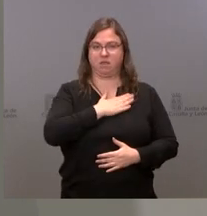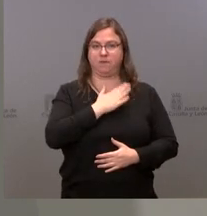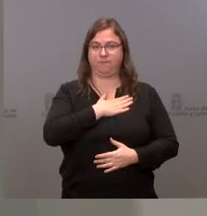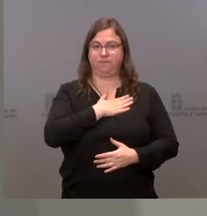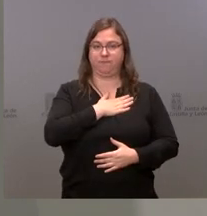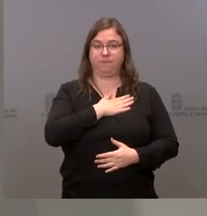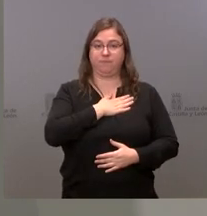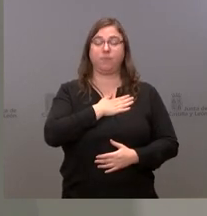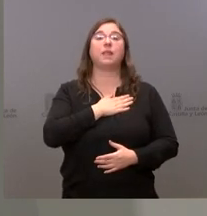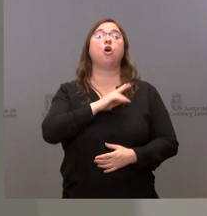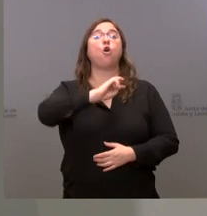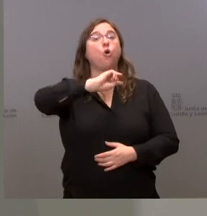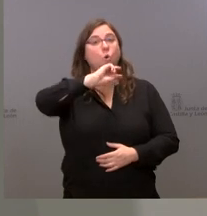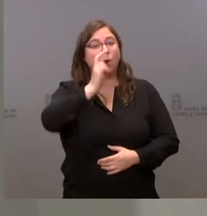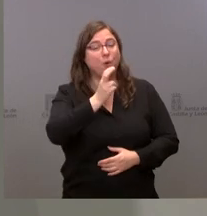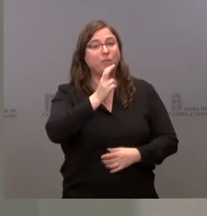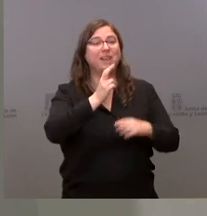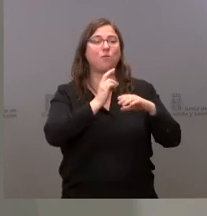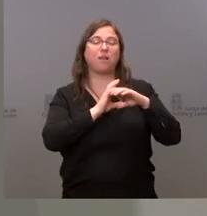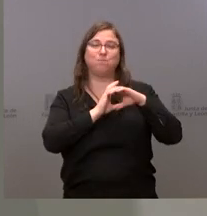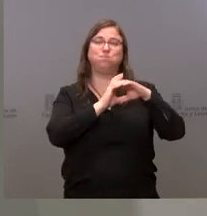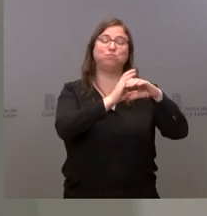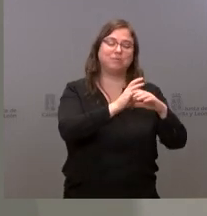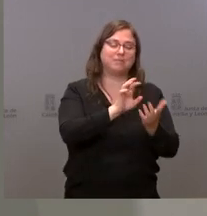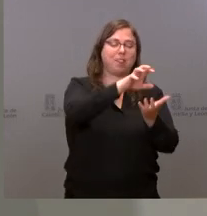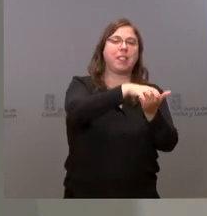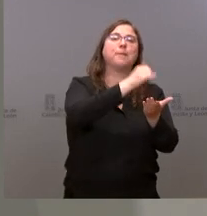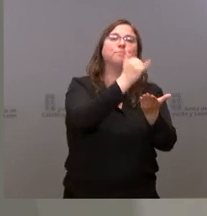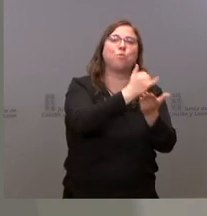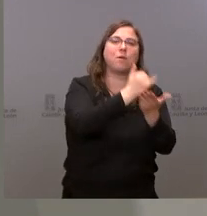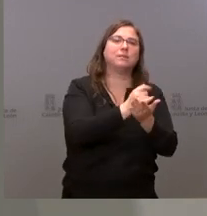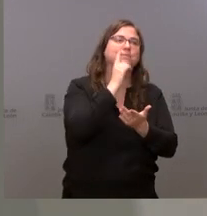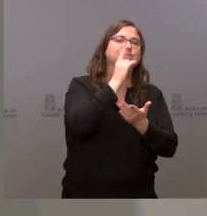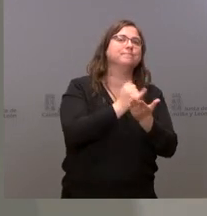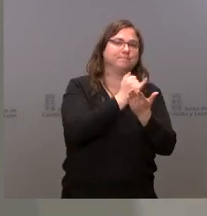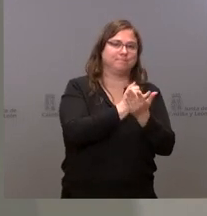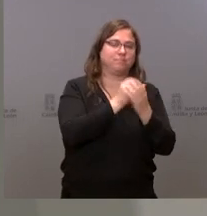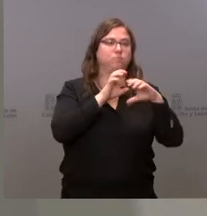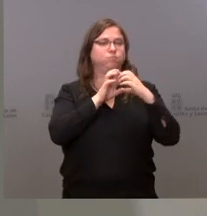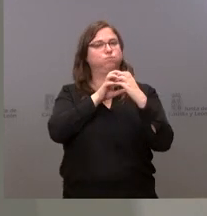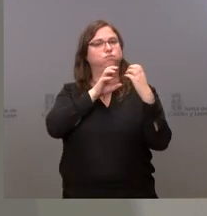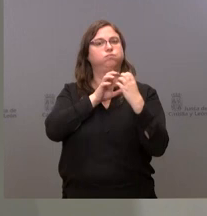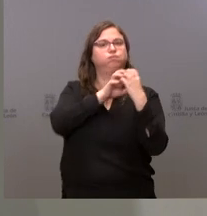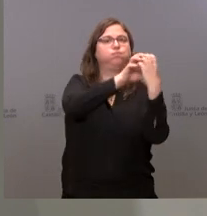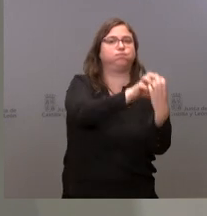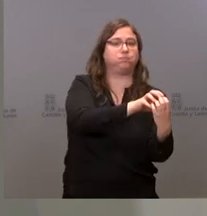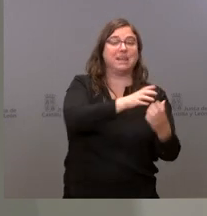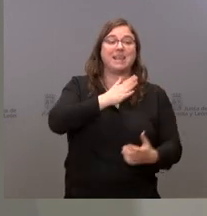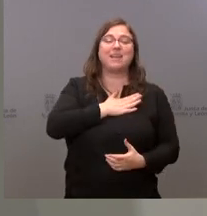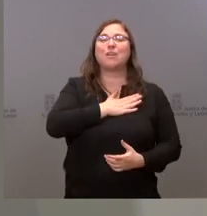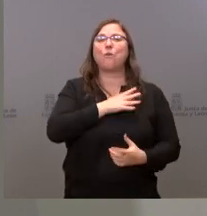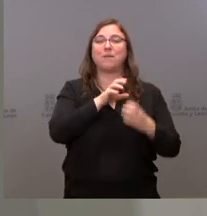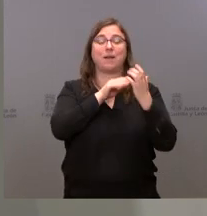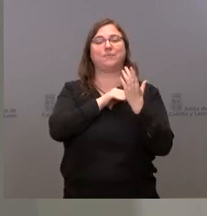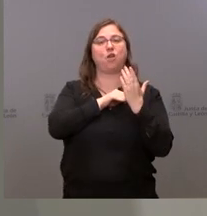unidades móviles de test y de cribado, de los cuales pondríamos en marcha unidades fijas